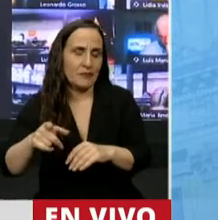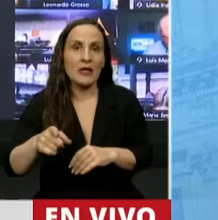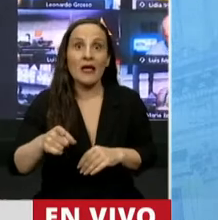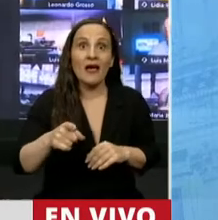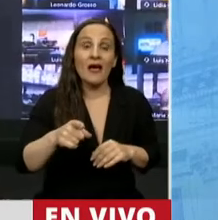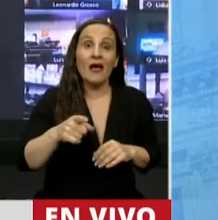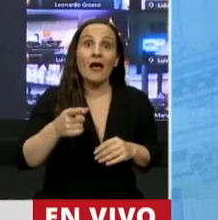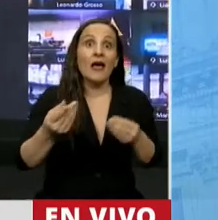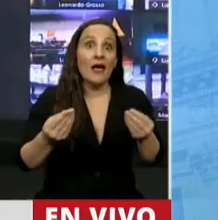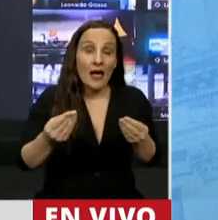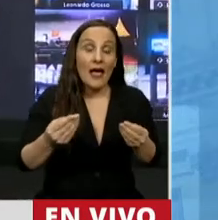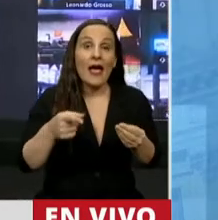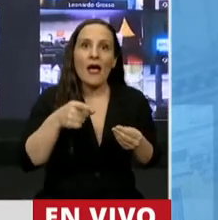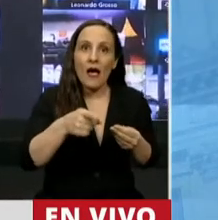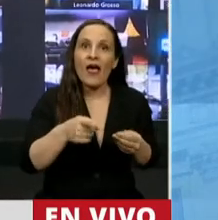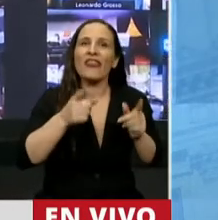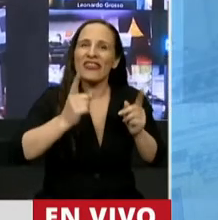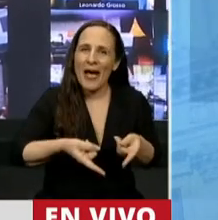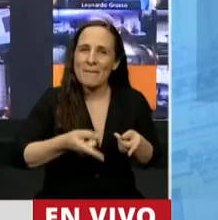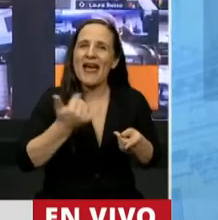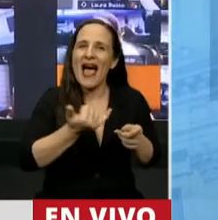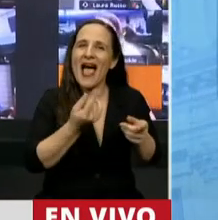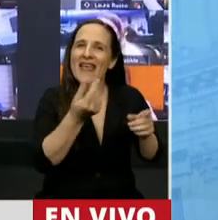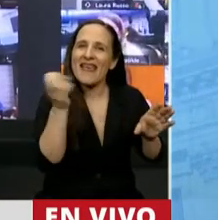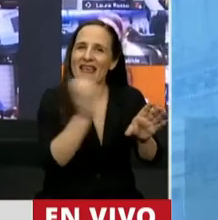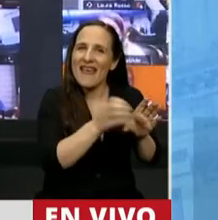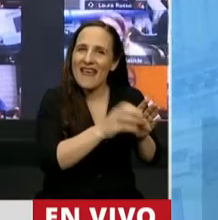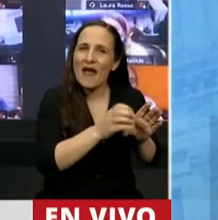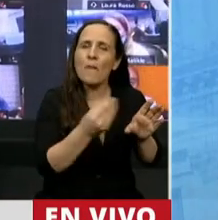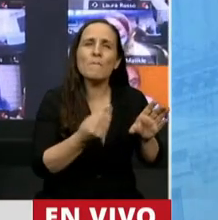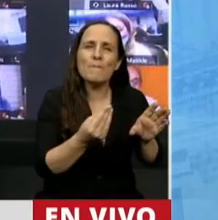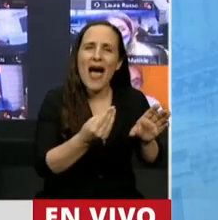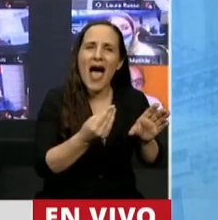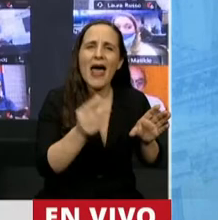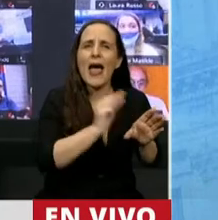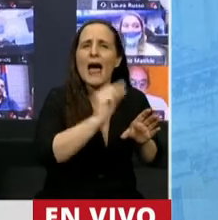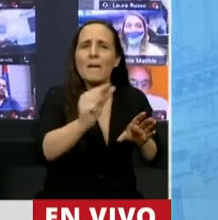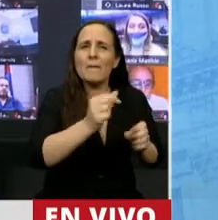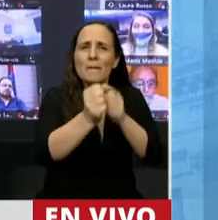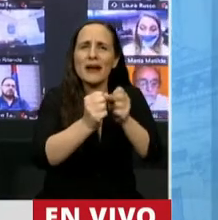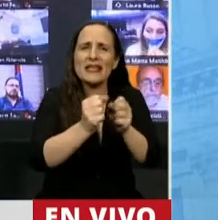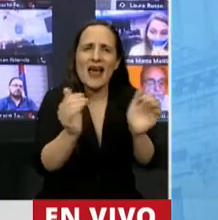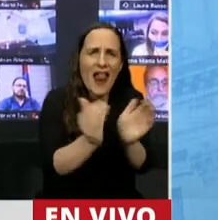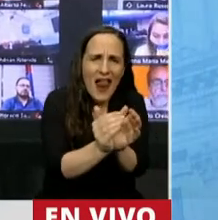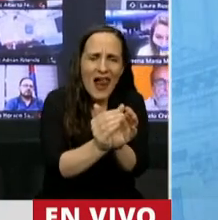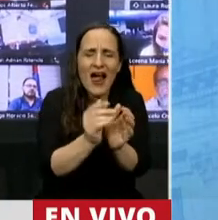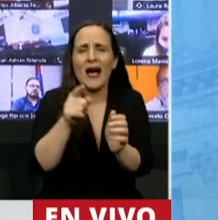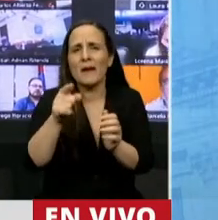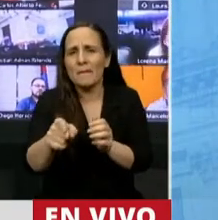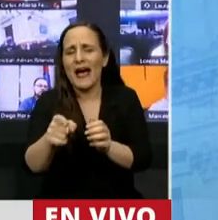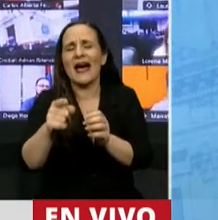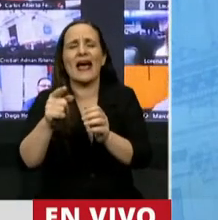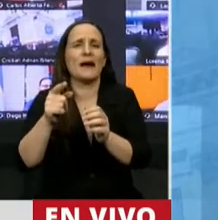esto también se forma un fondo financiero para créditos, para microempresas, para micropymes, para